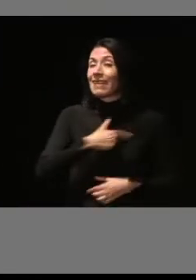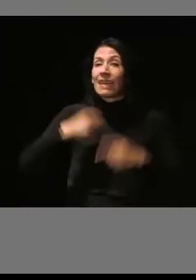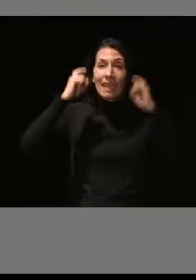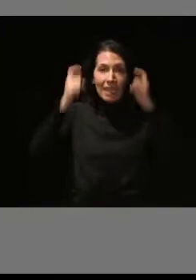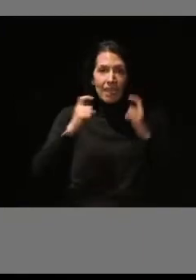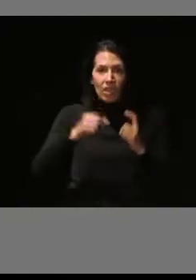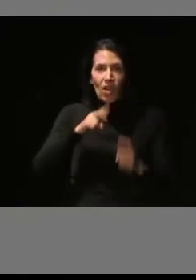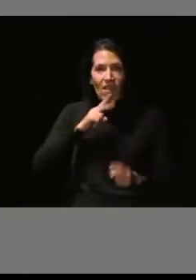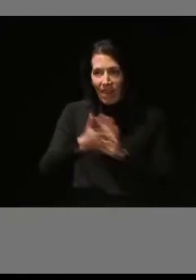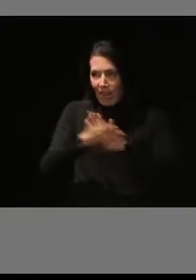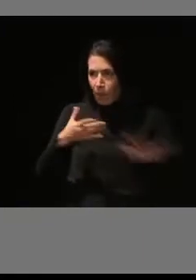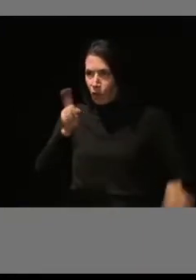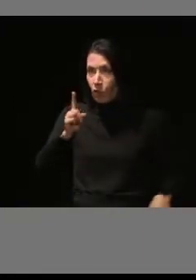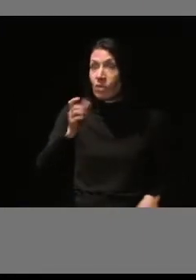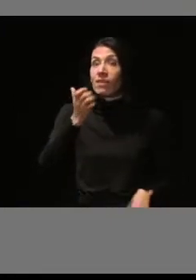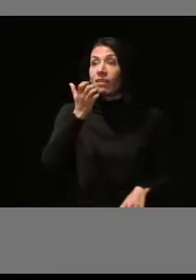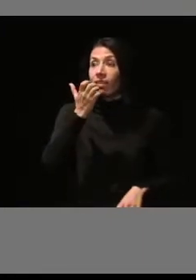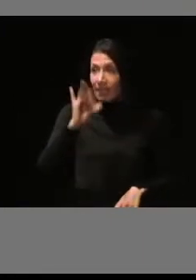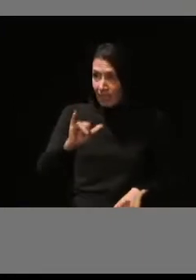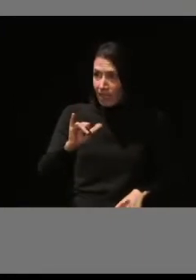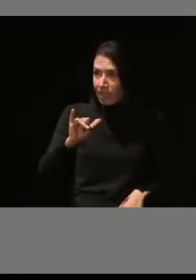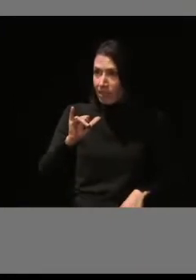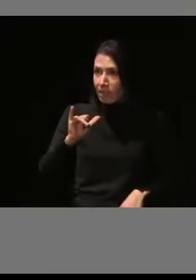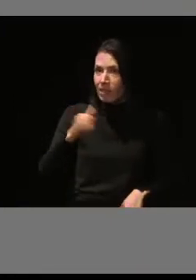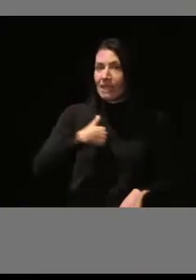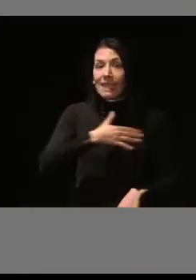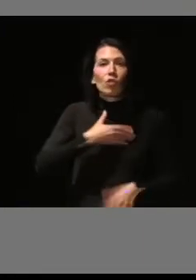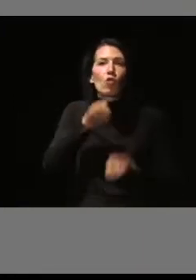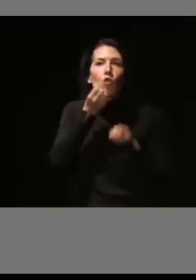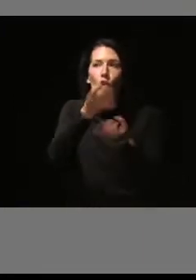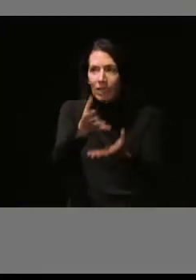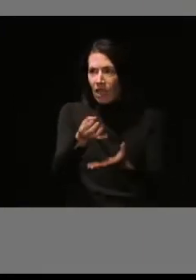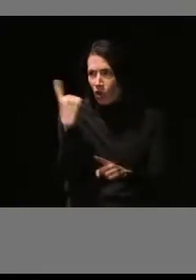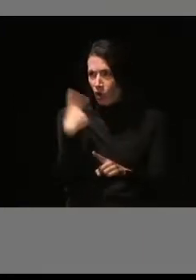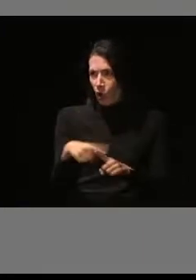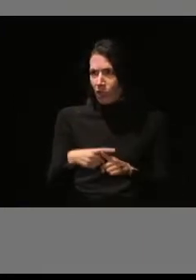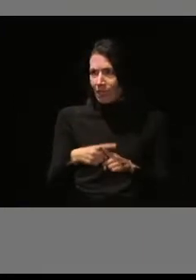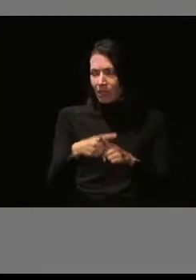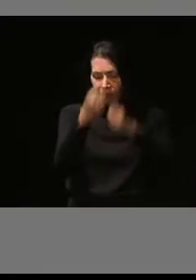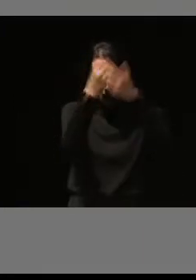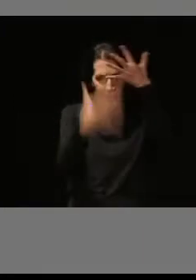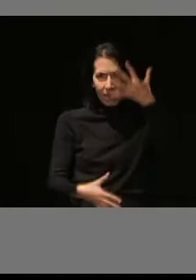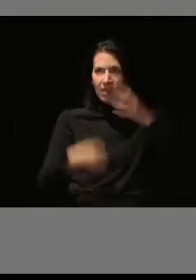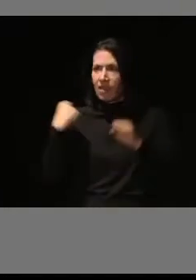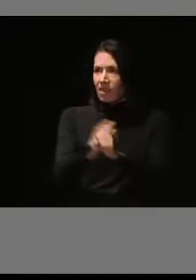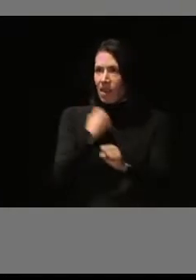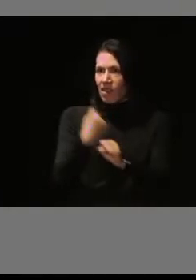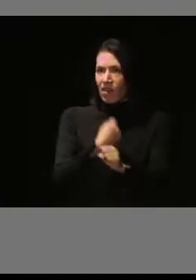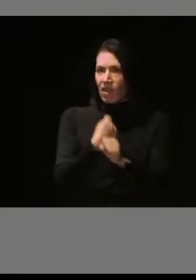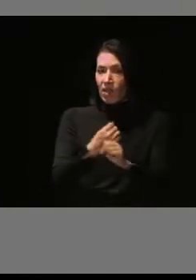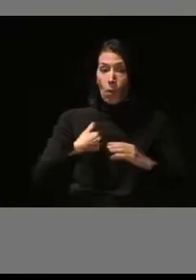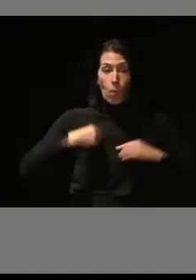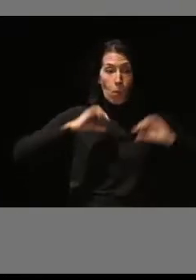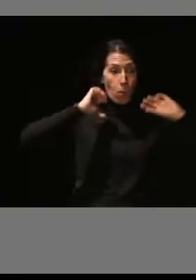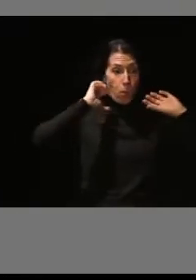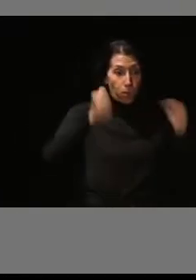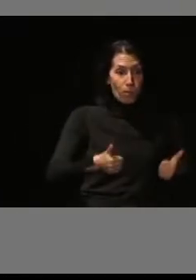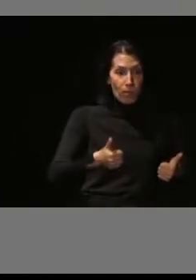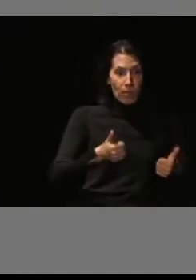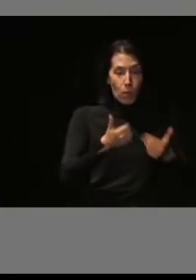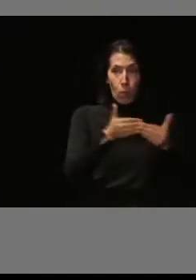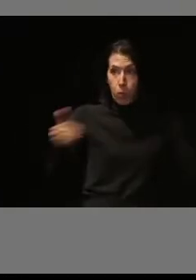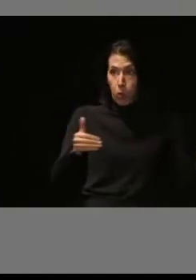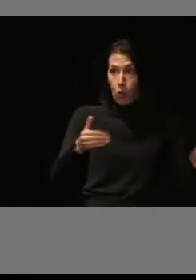no ir demasiado rápido, pero sí contarles todo lo que hemos trabajado desde el inicio de la unidad